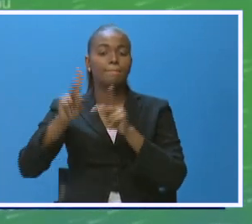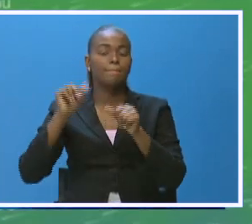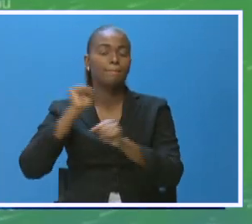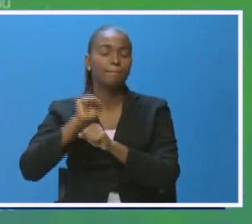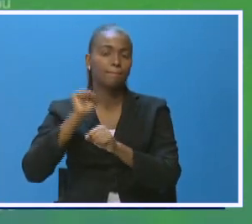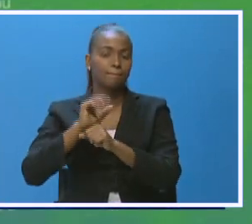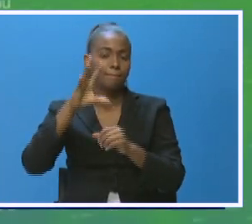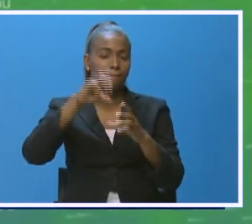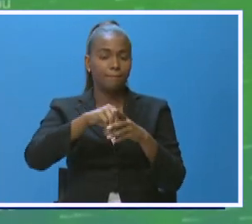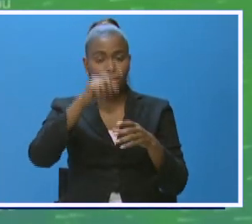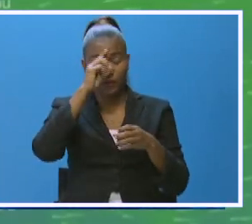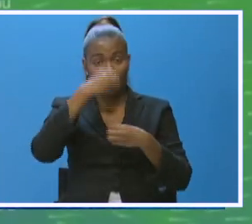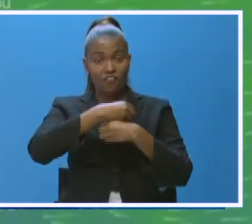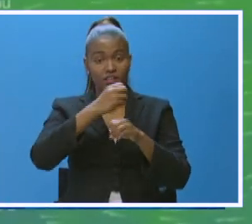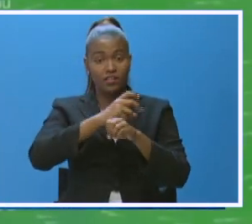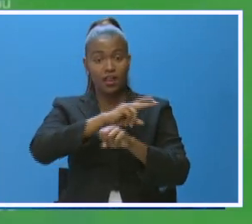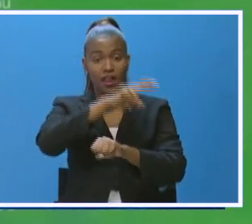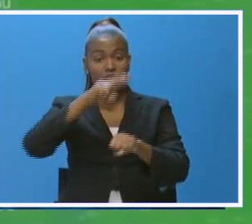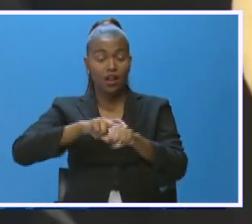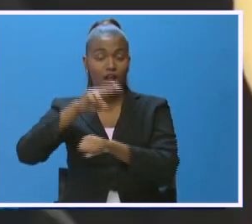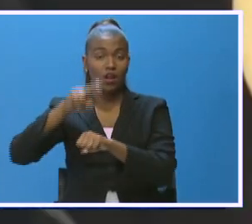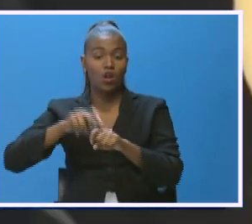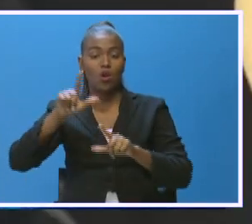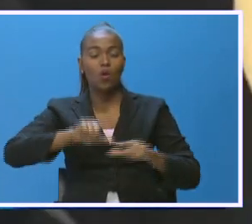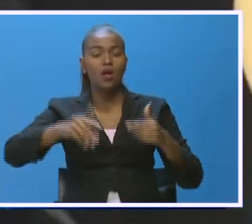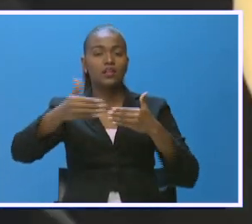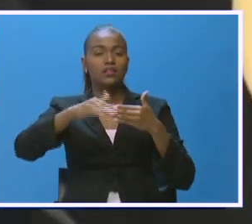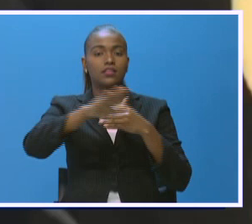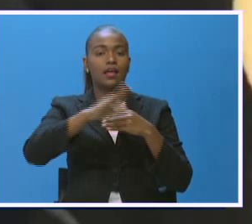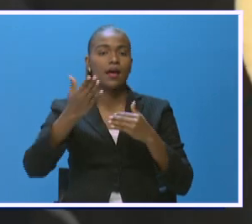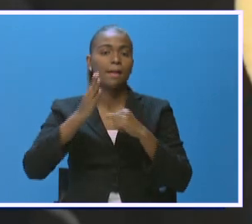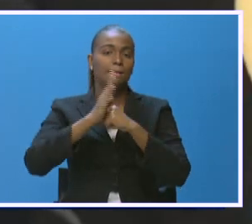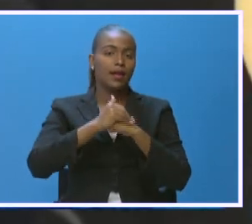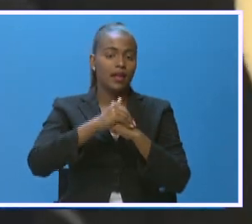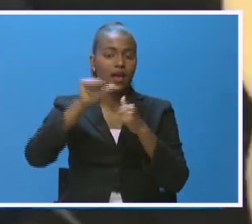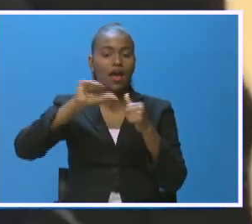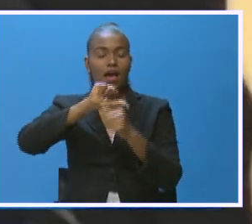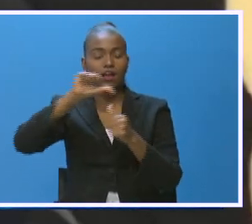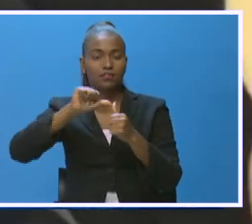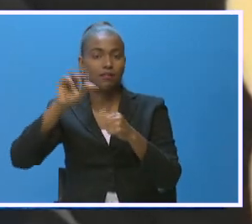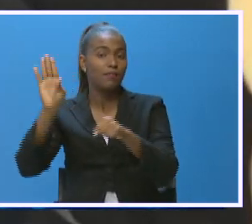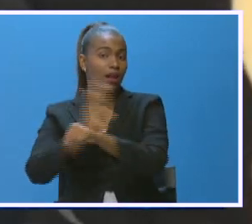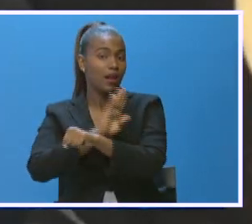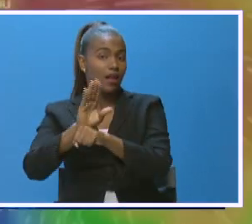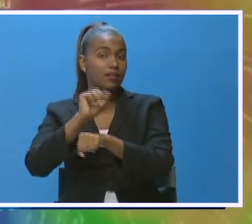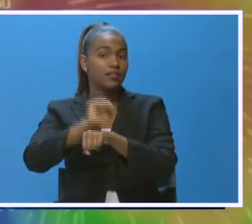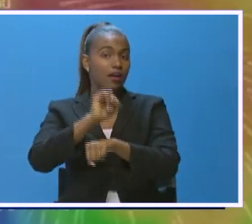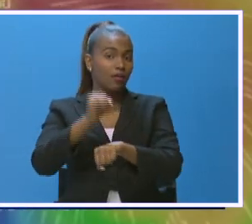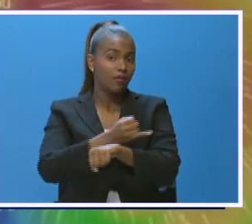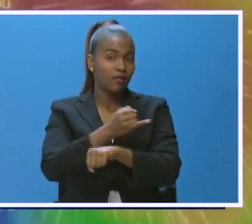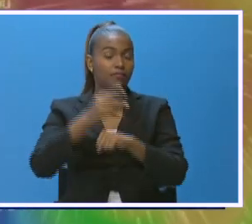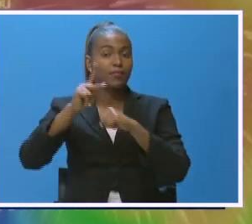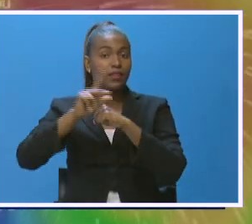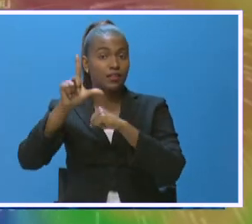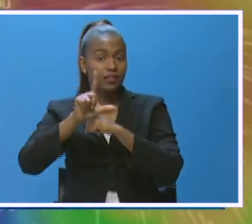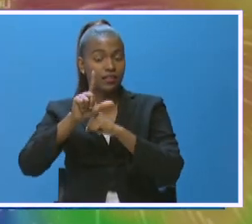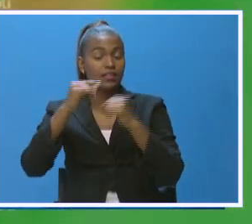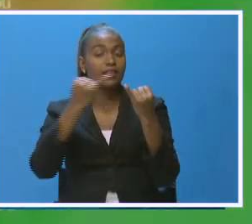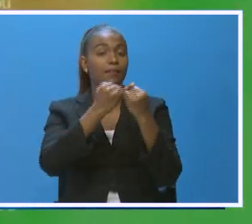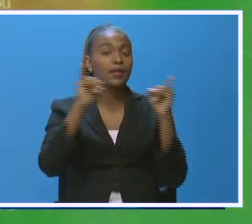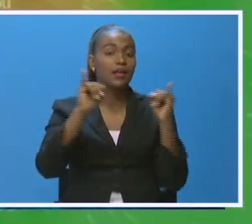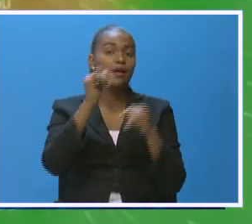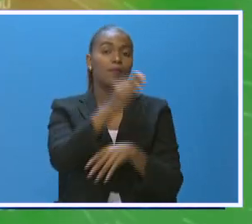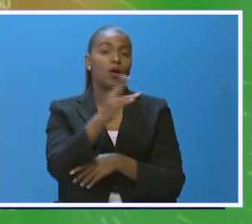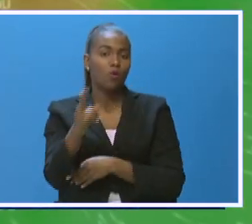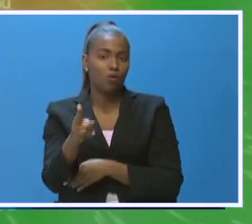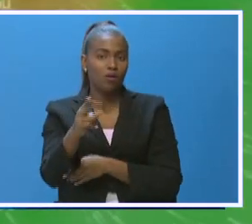operativo a las oficinas regionales y zonas ubicadas en Peravia, Azua, Barahona, San Juan, Pedernales, Independencia